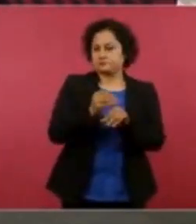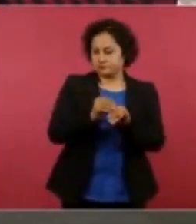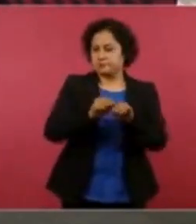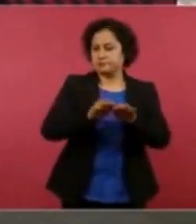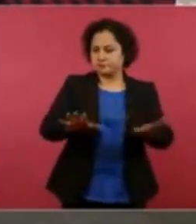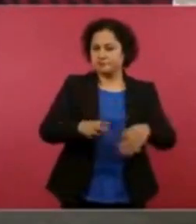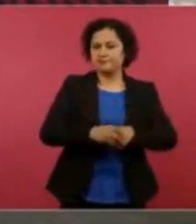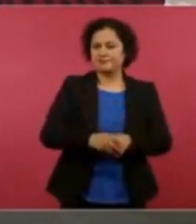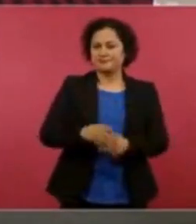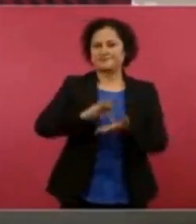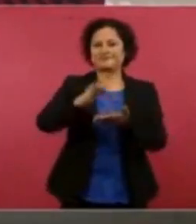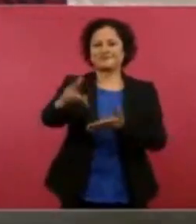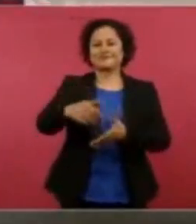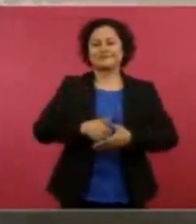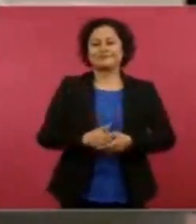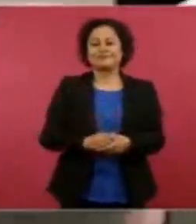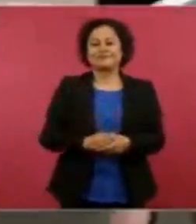Gracias. Gracias, señor presidente.